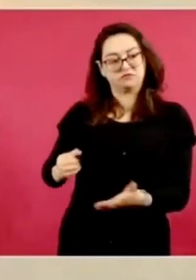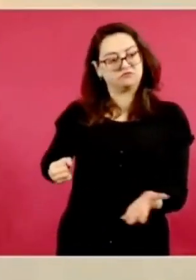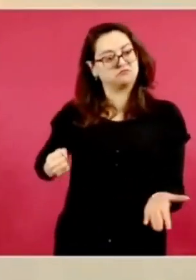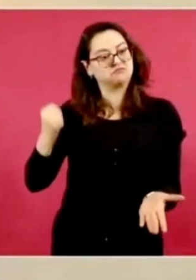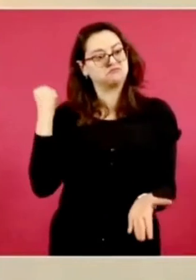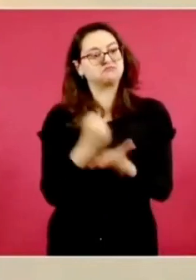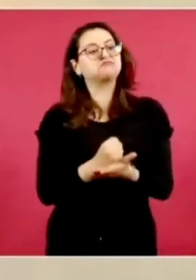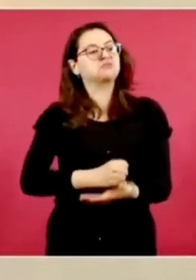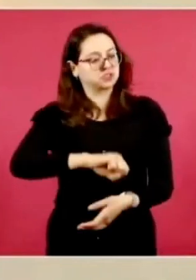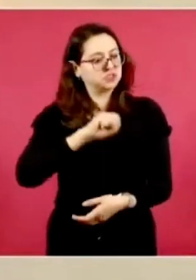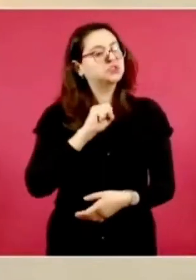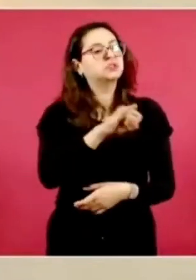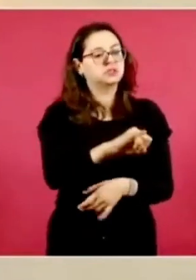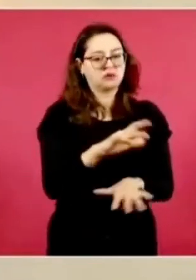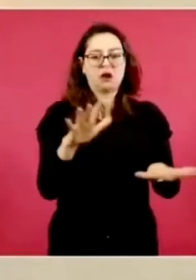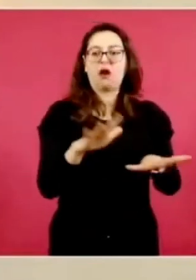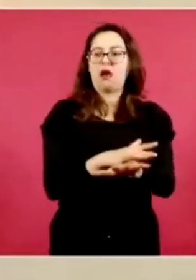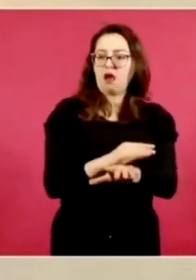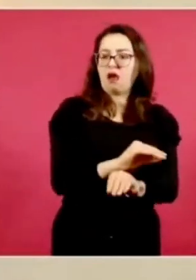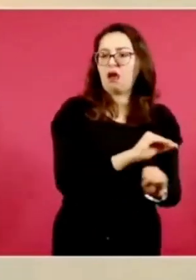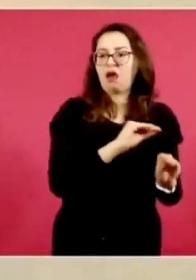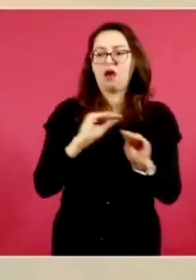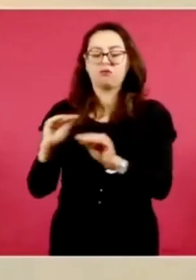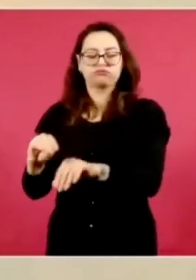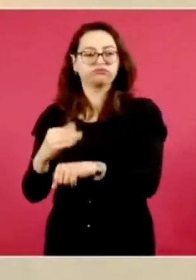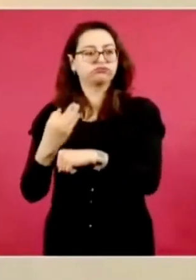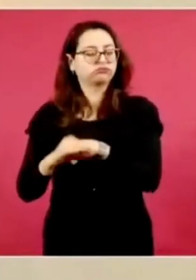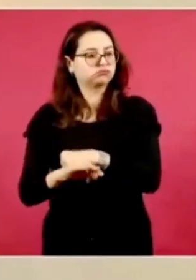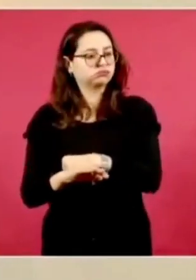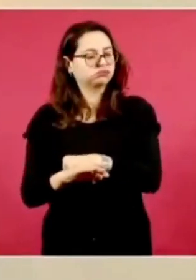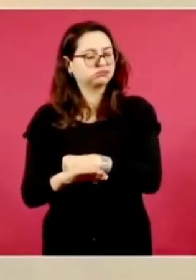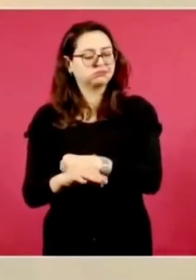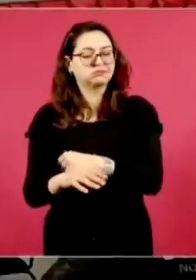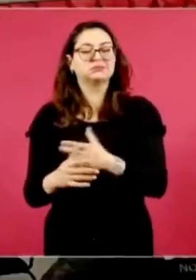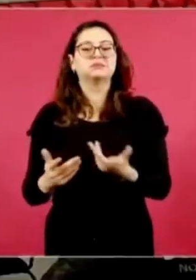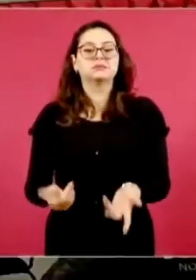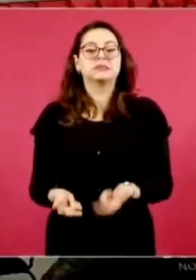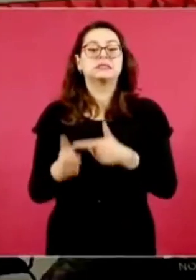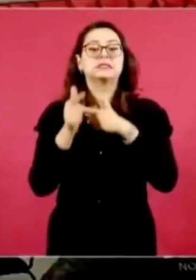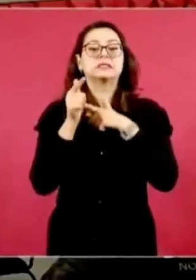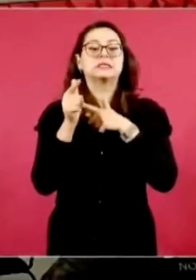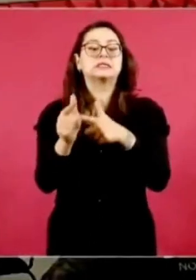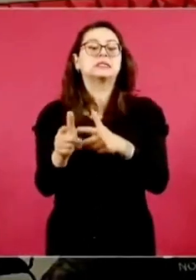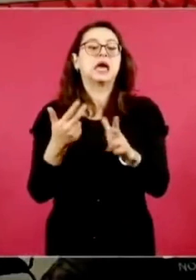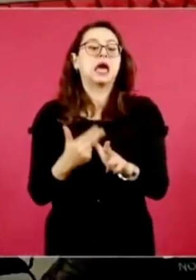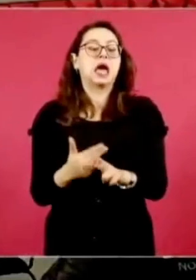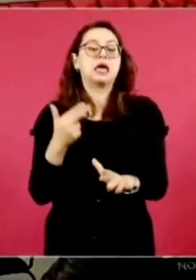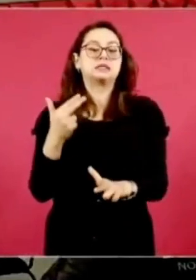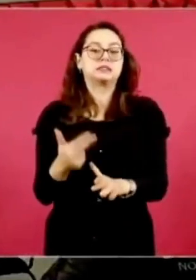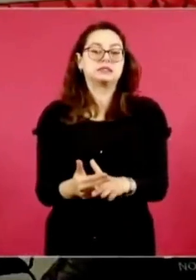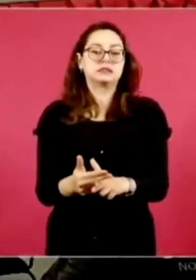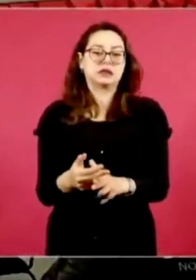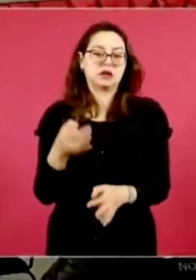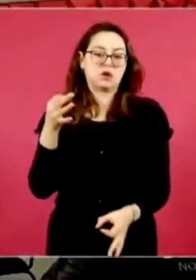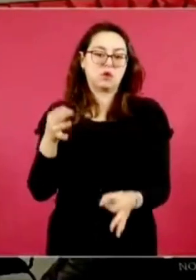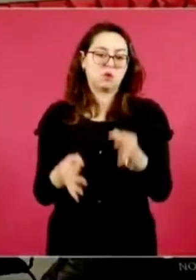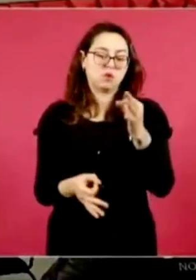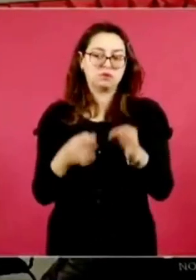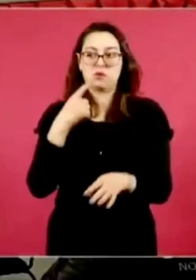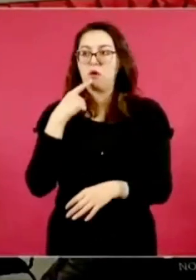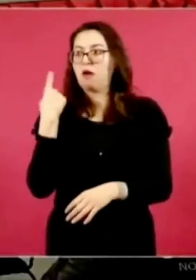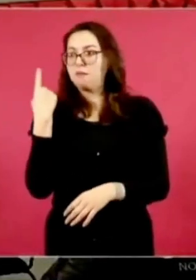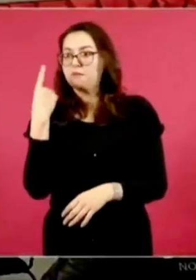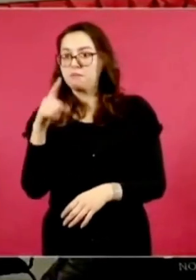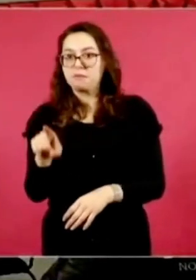de manera definitiva. Esta suspensión definitiva prevalecerá hasta en tanto se resuelva de fondo el amparo